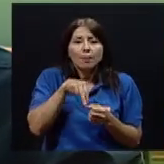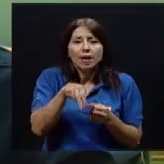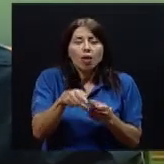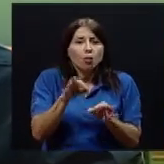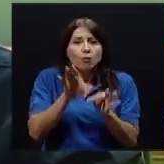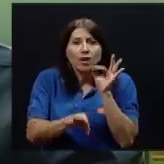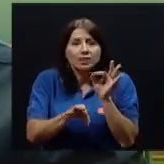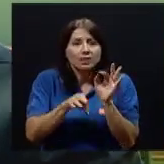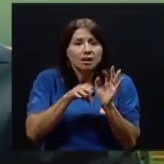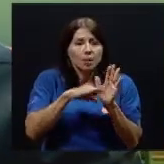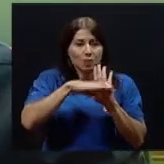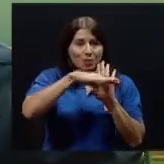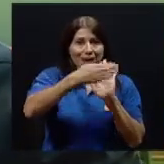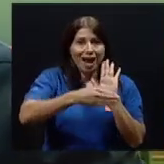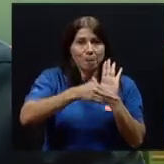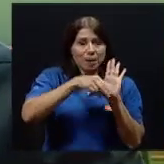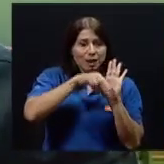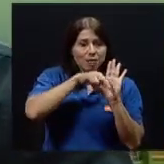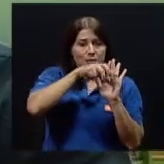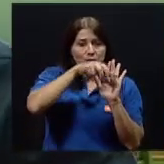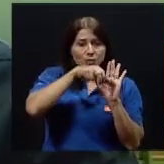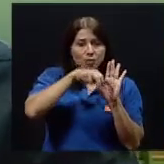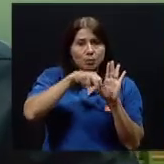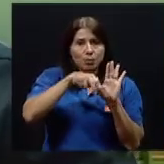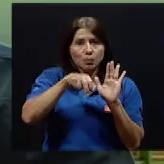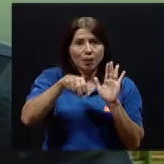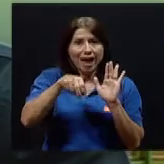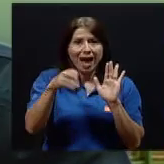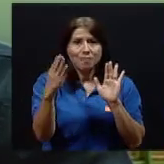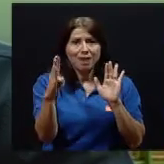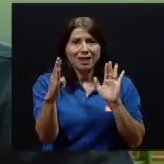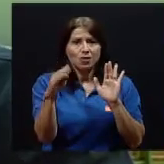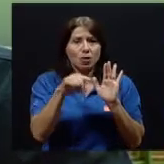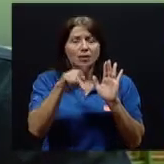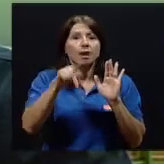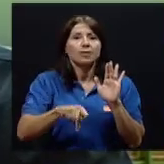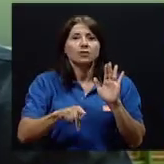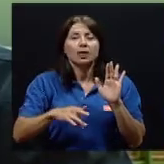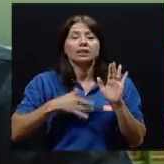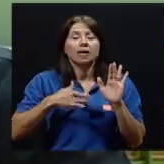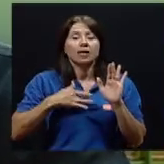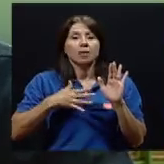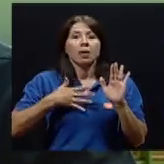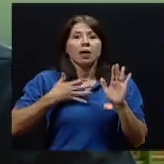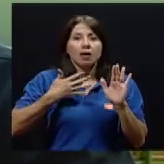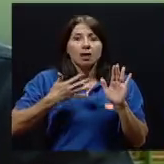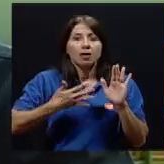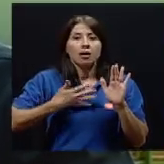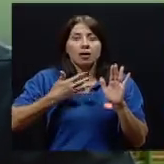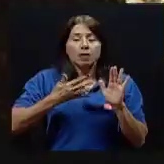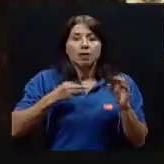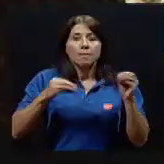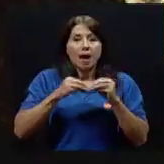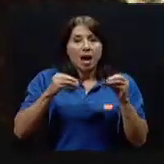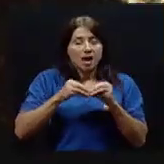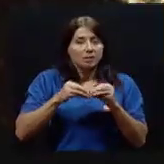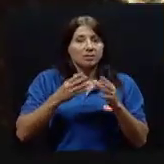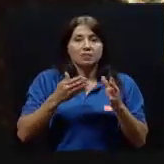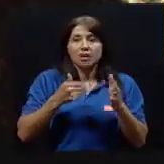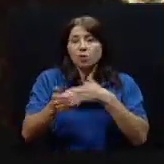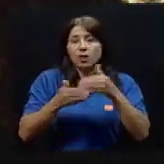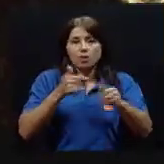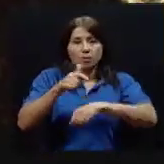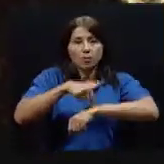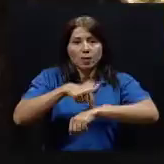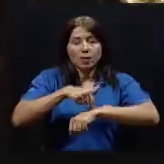Entonces que en los estadios más avanzados ya hasta va a tener manifestaciones inclusive en ese estadio para desplazamientos mínimos